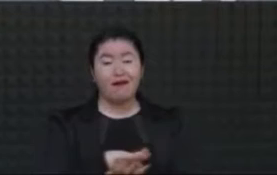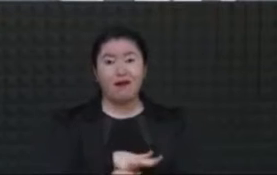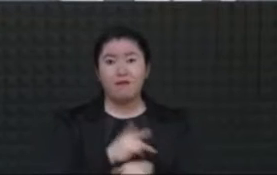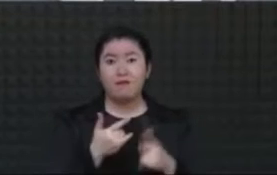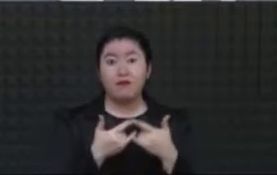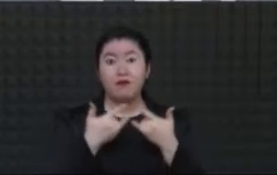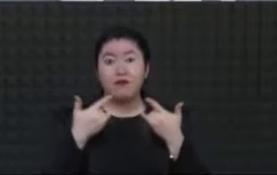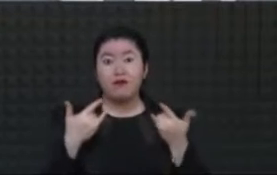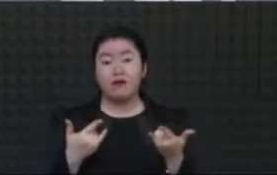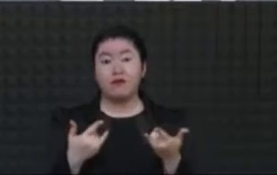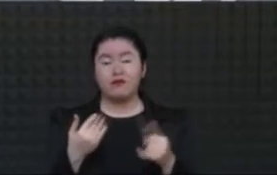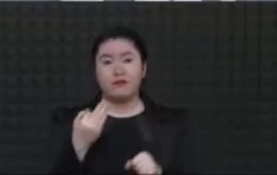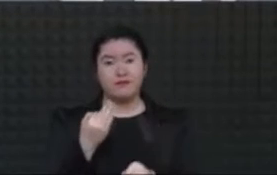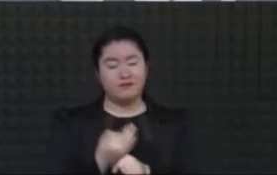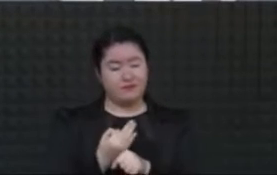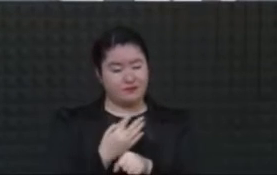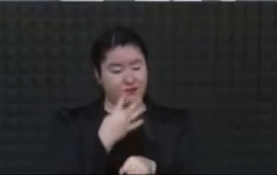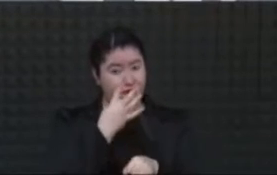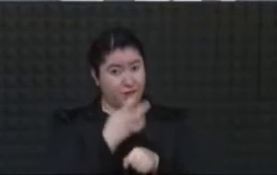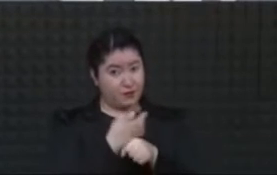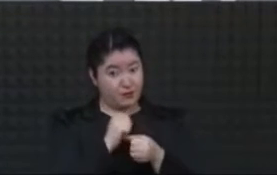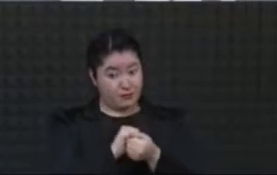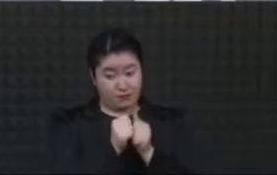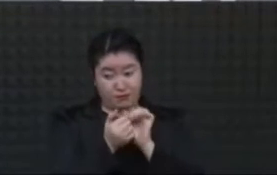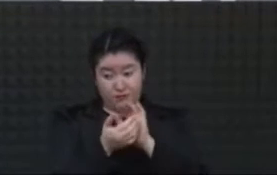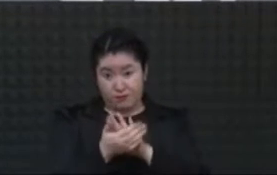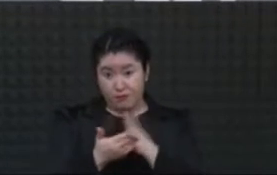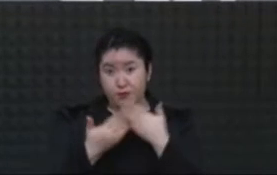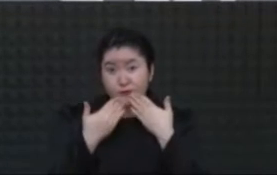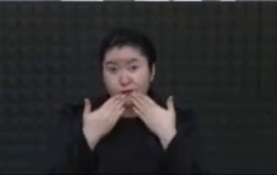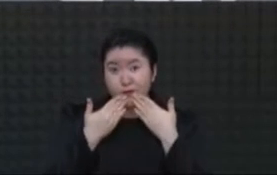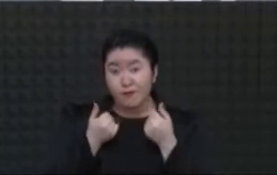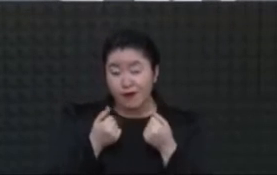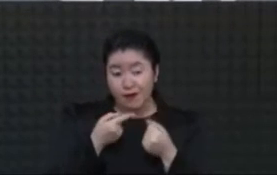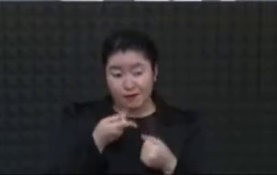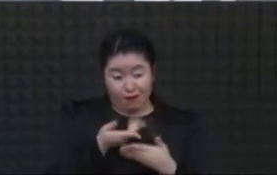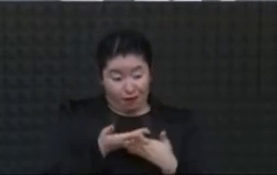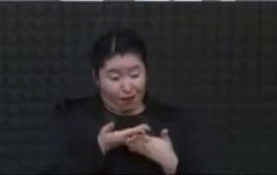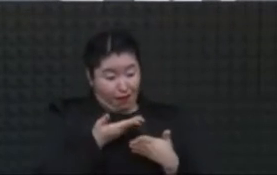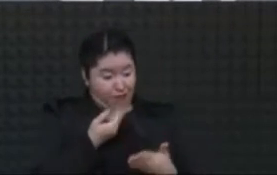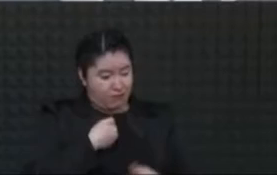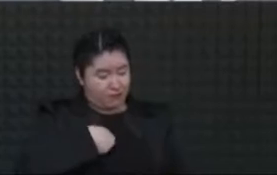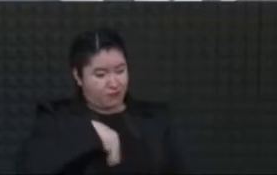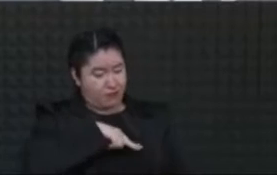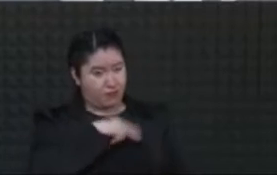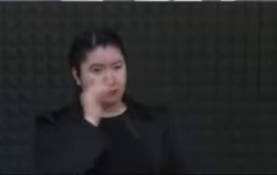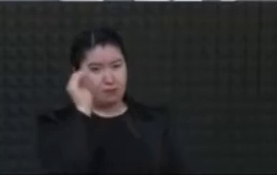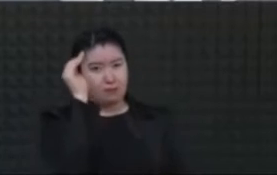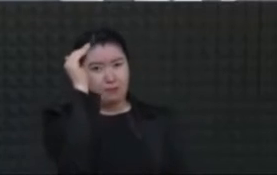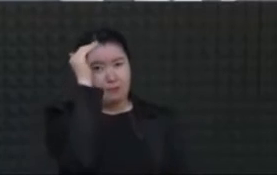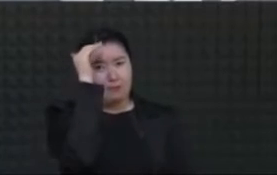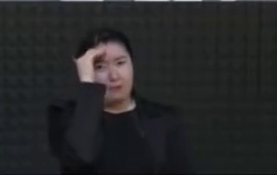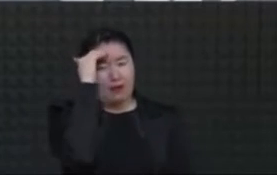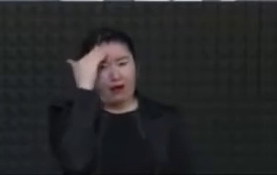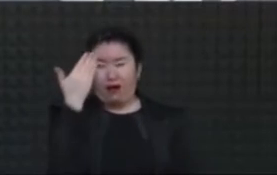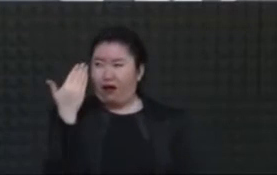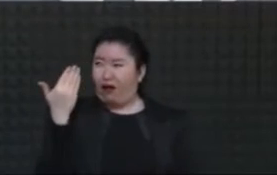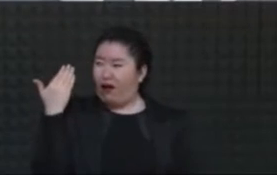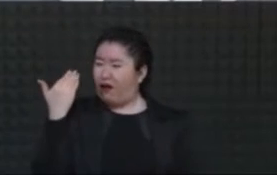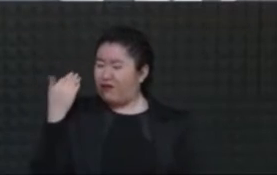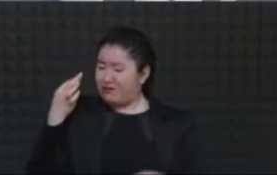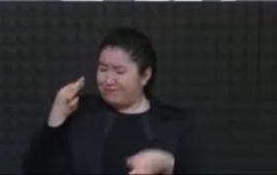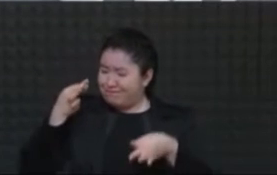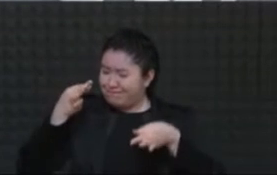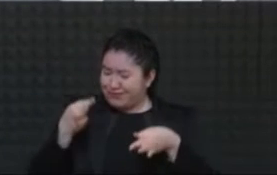un proceso de cuarta transformación si no somos capaces de replantearnos en nuestra raíz, no